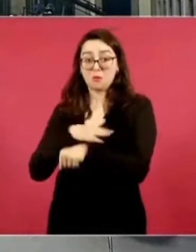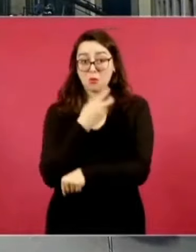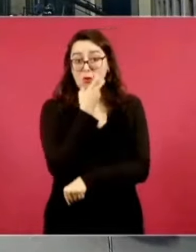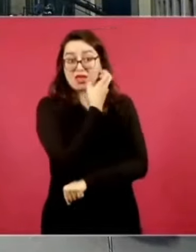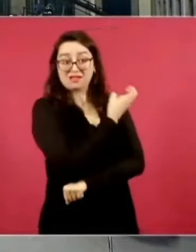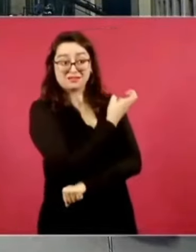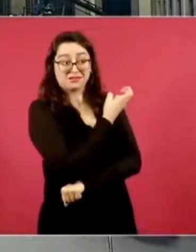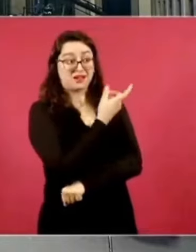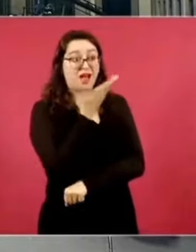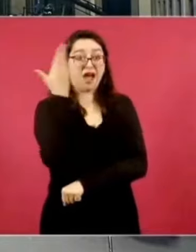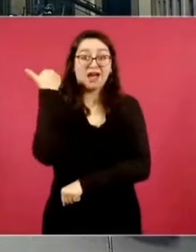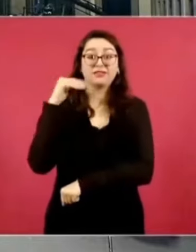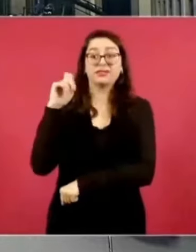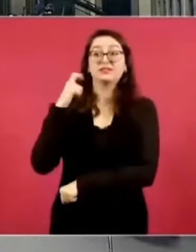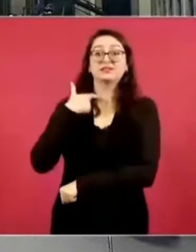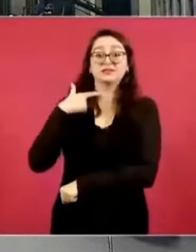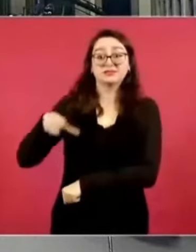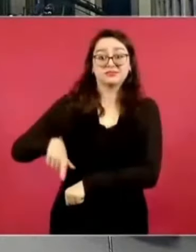esta publicidad.